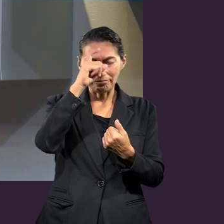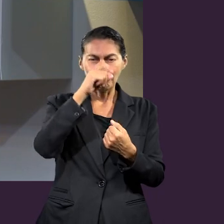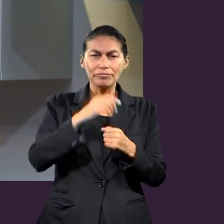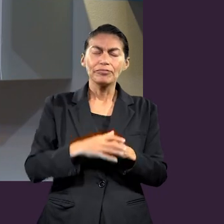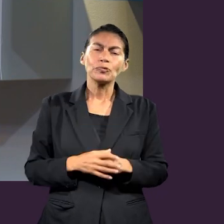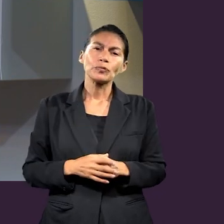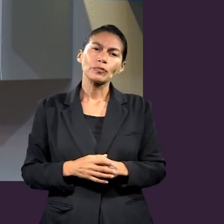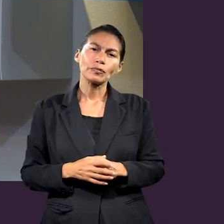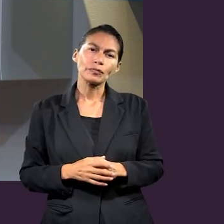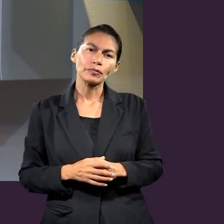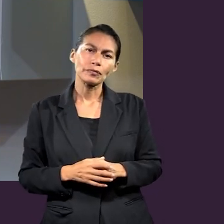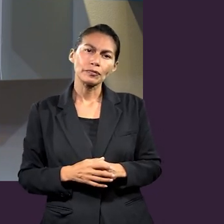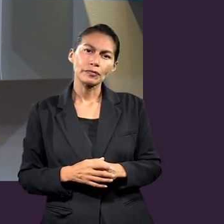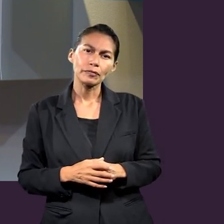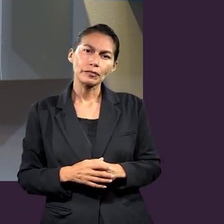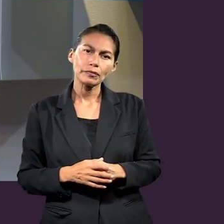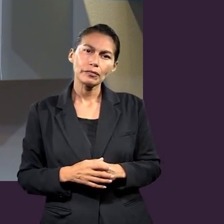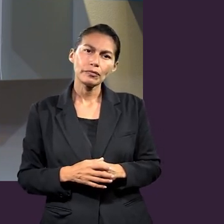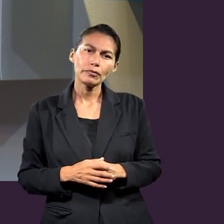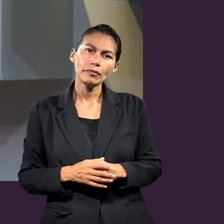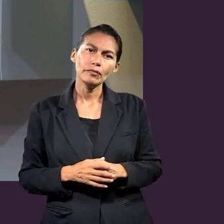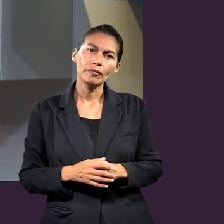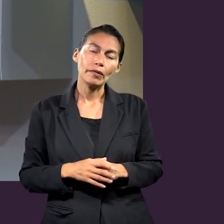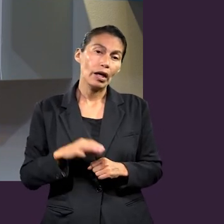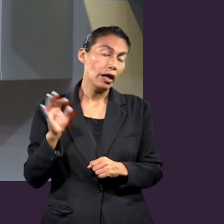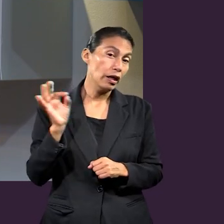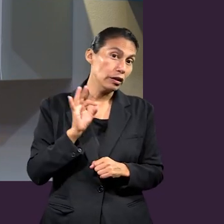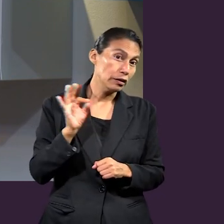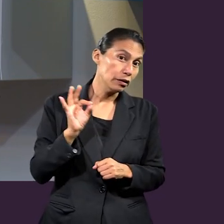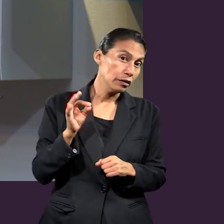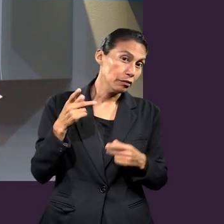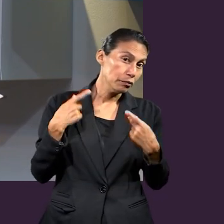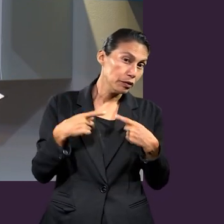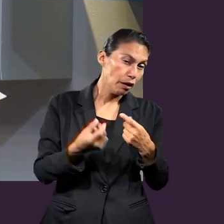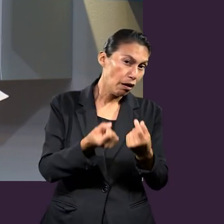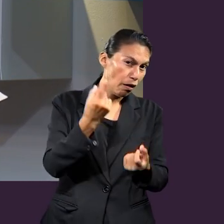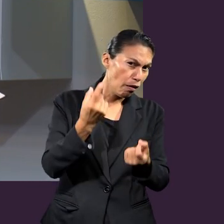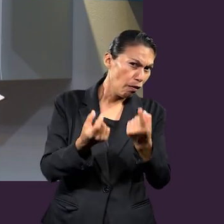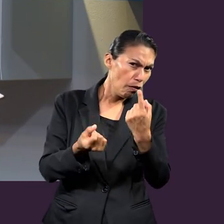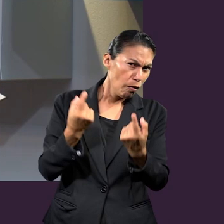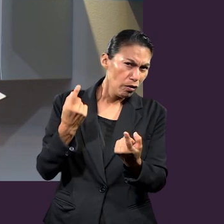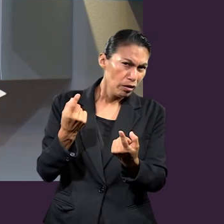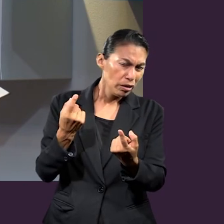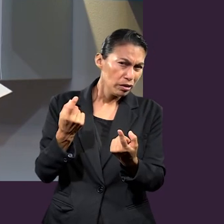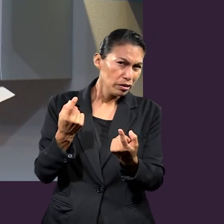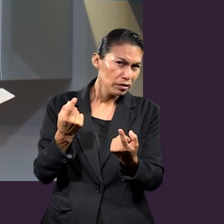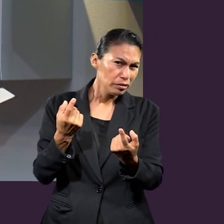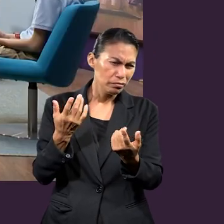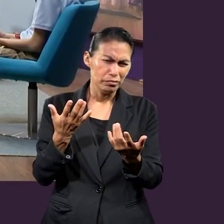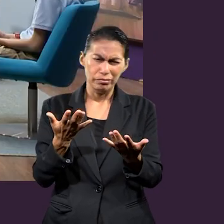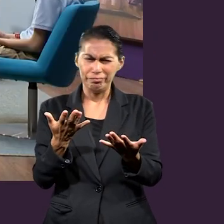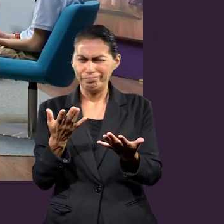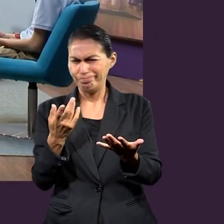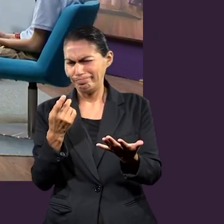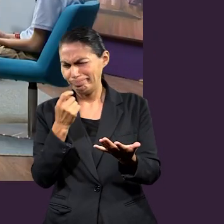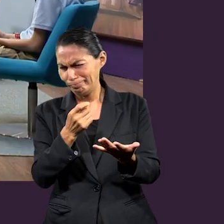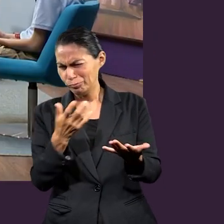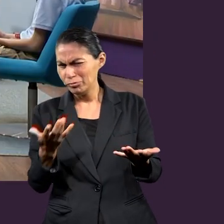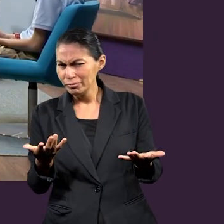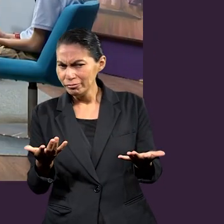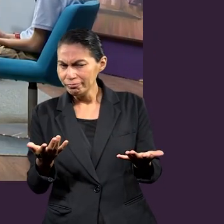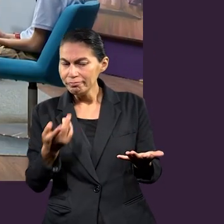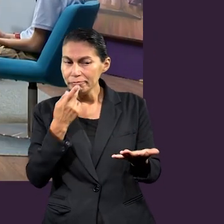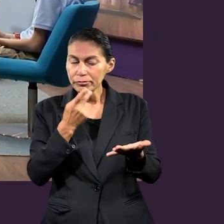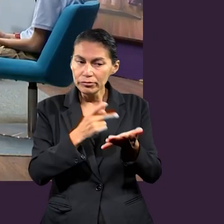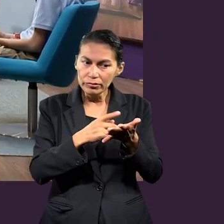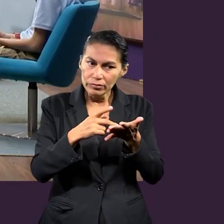hoy en día porque muchos podrían tomar este texto fuera de su contexto,